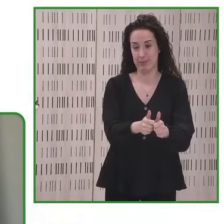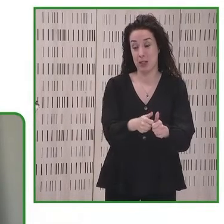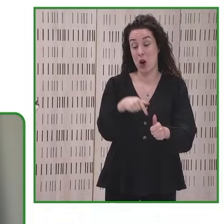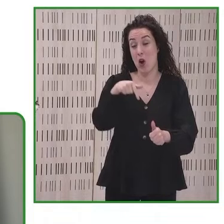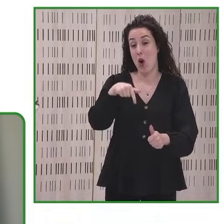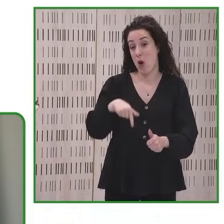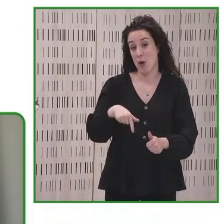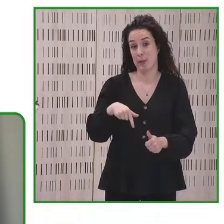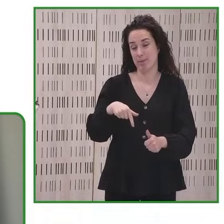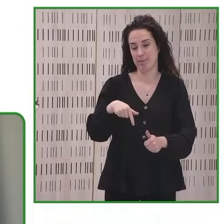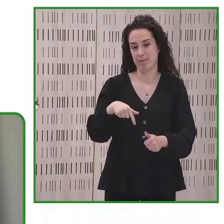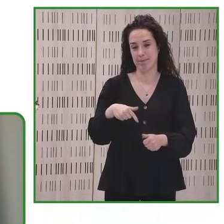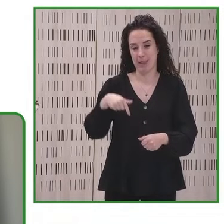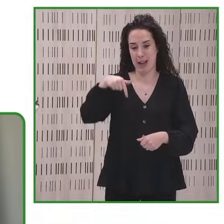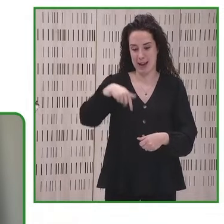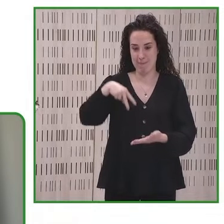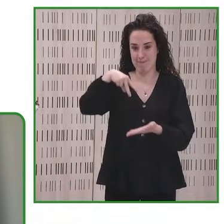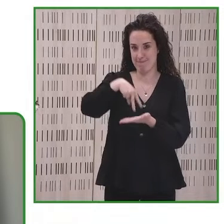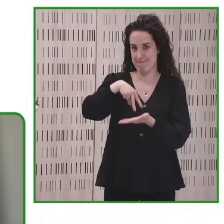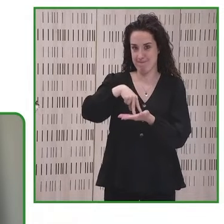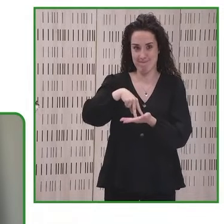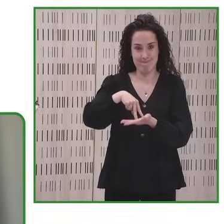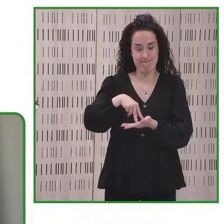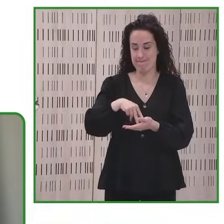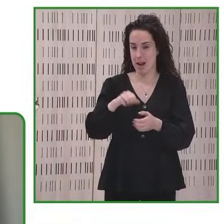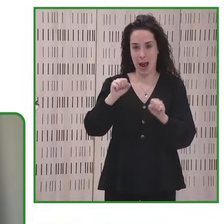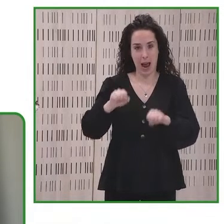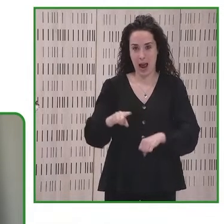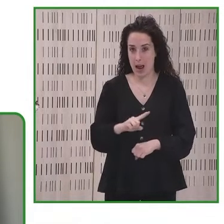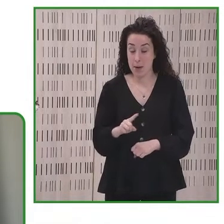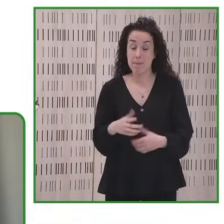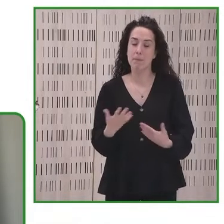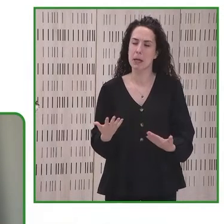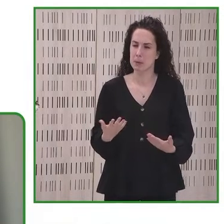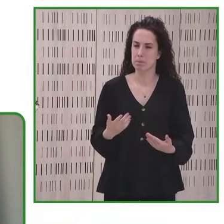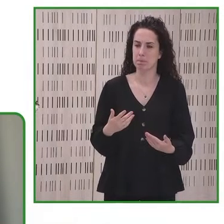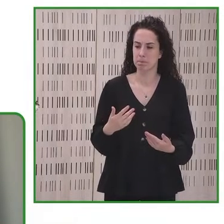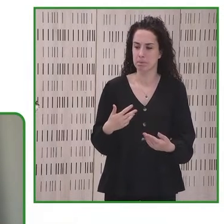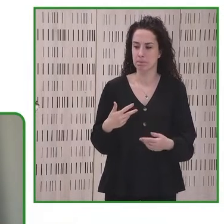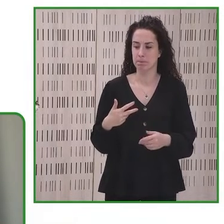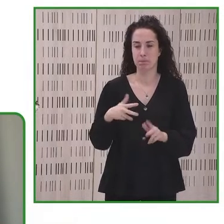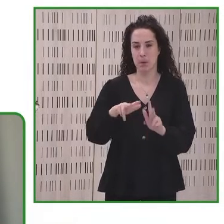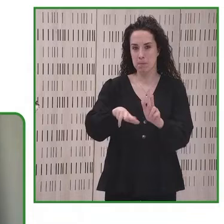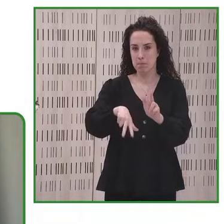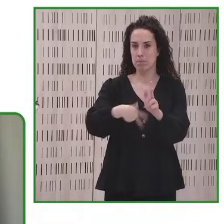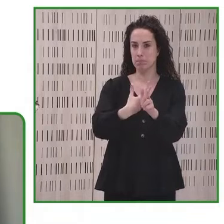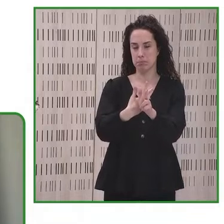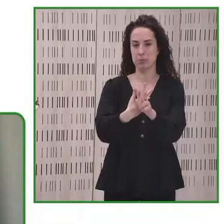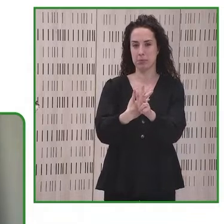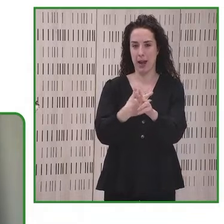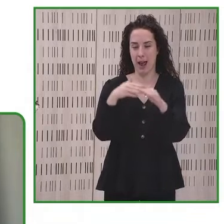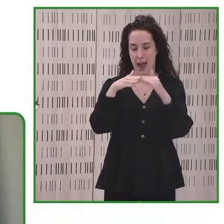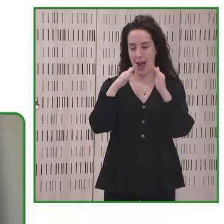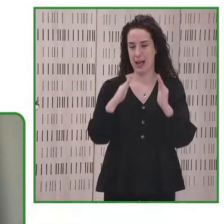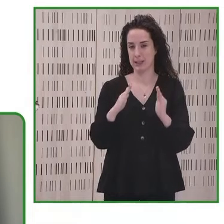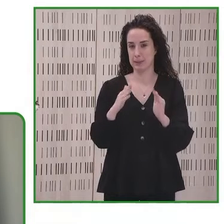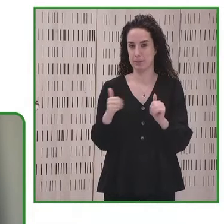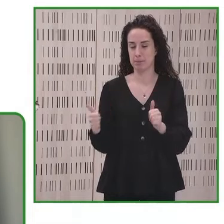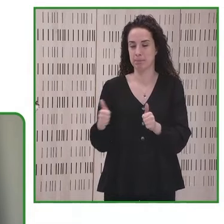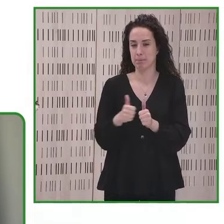aquí con nosotros en Madrid pero sin embargo no ha querido ausentarse de esta oportunidad y nos acompaña remotamente desde Chicago